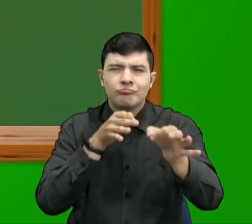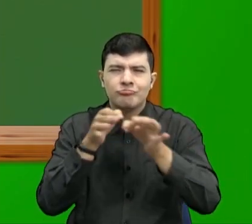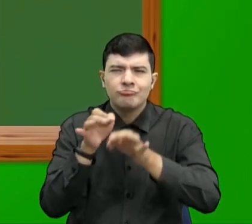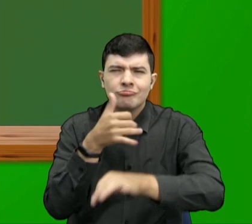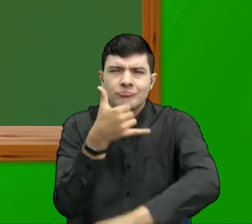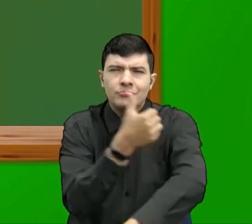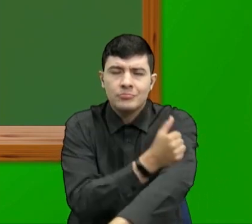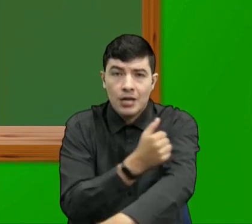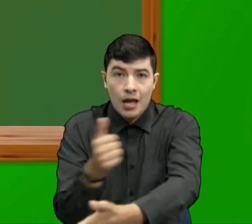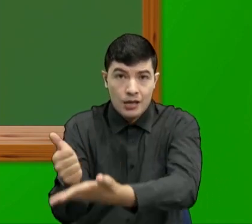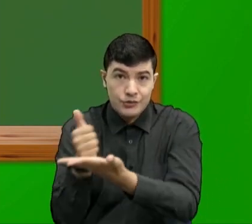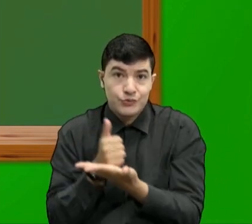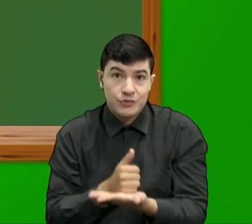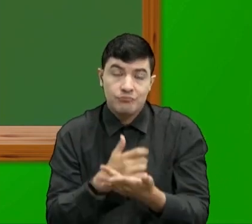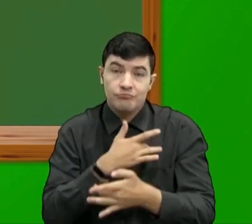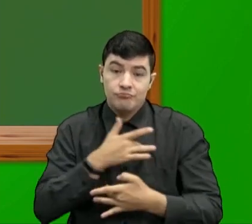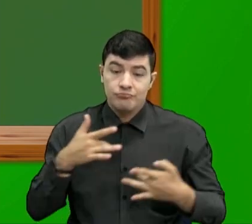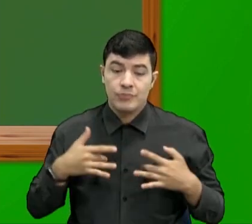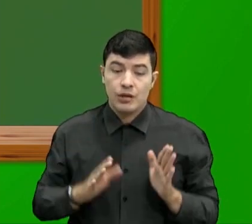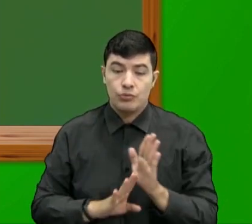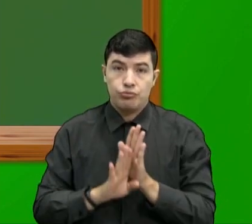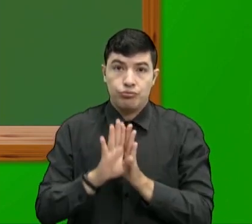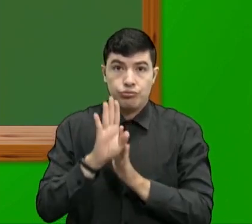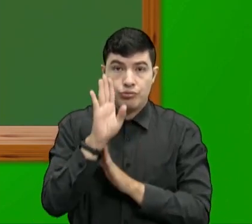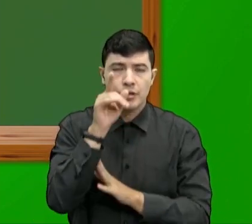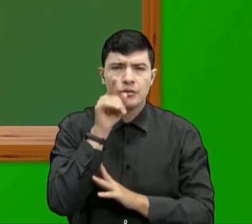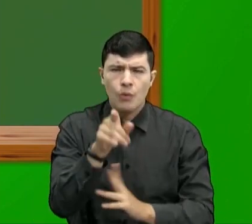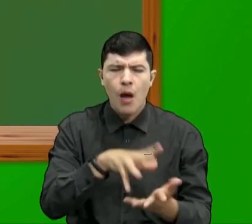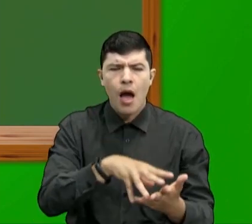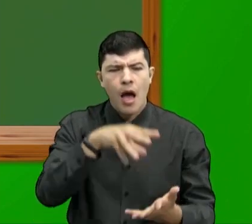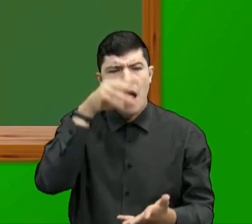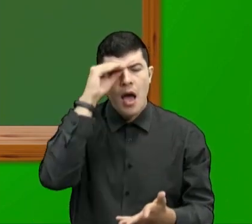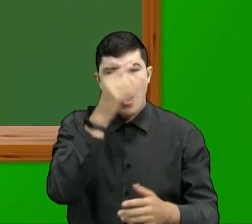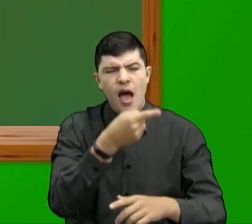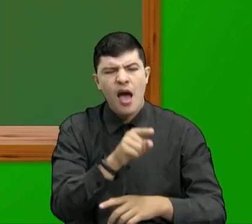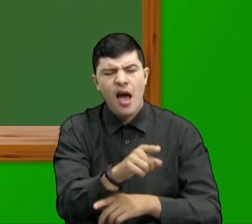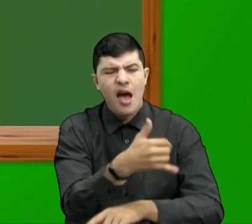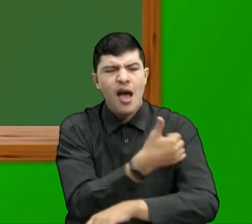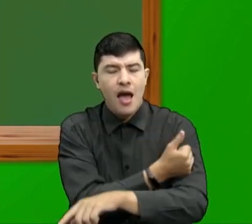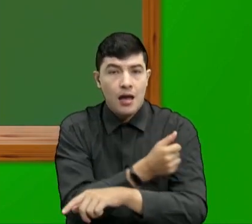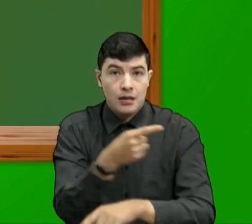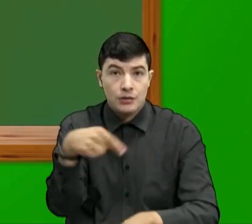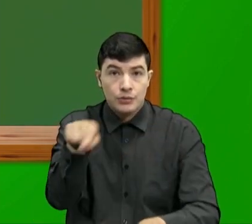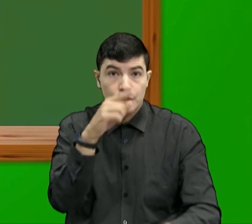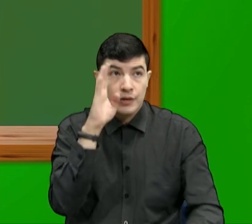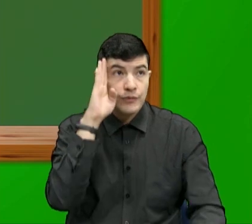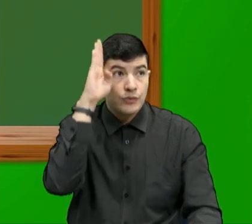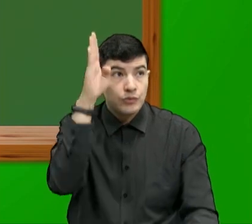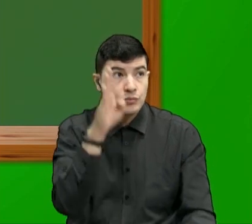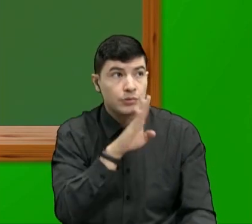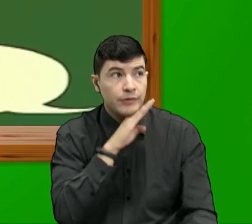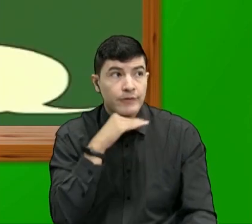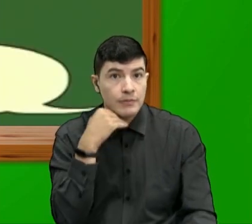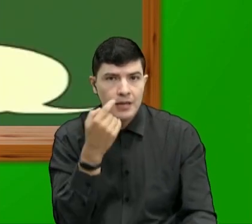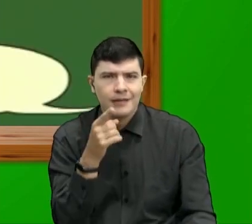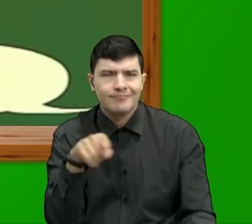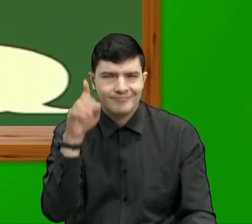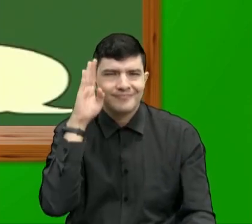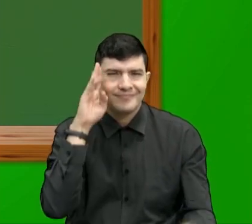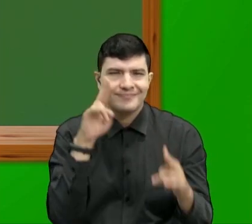pueden ayudar. Debes aprender muy bien esto para que así sepas qué hacer si en algún momento lo necesitas.